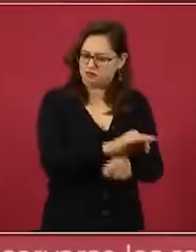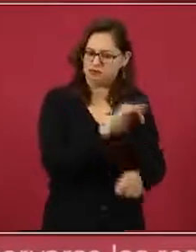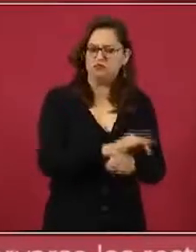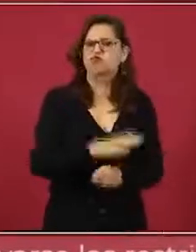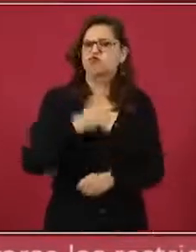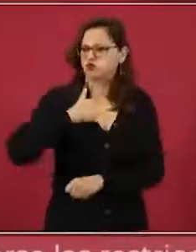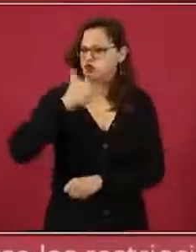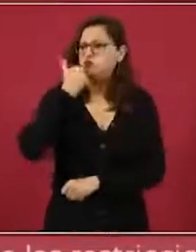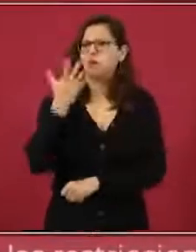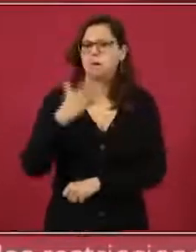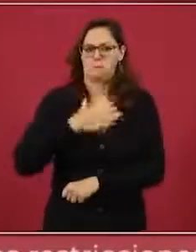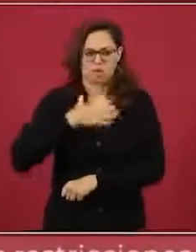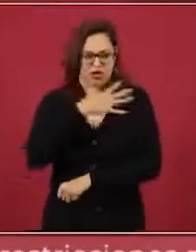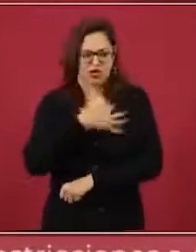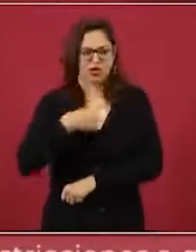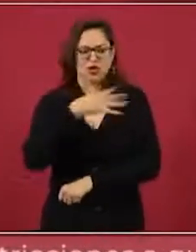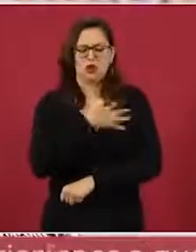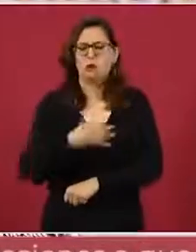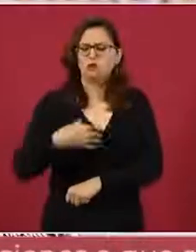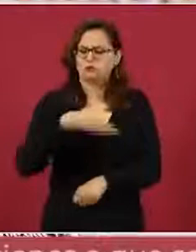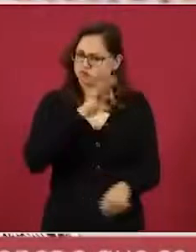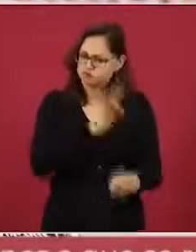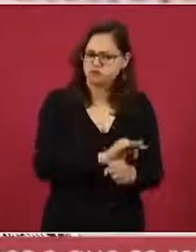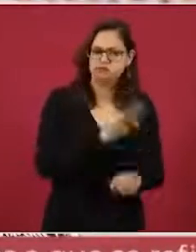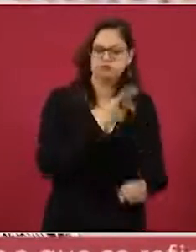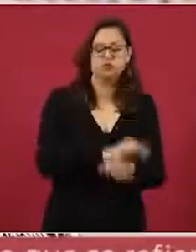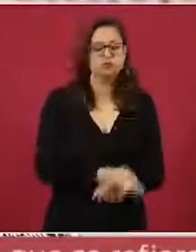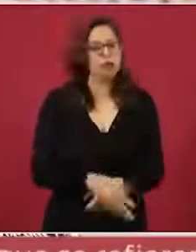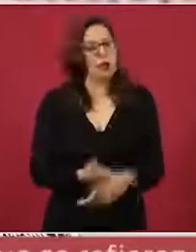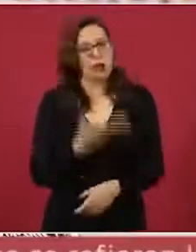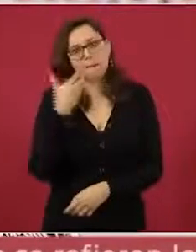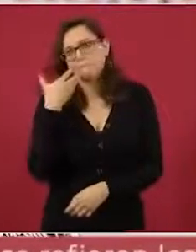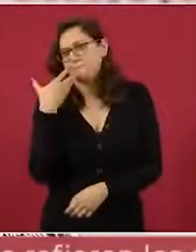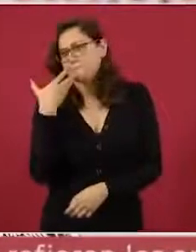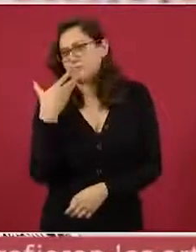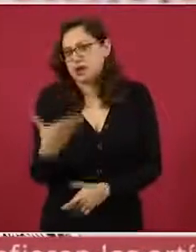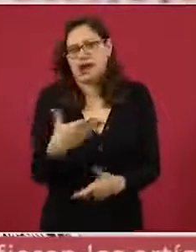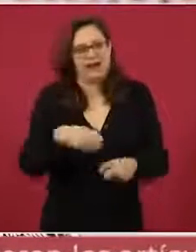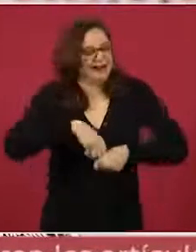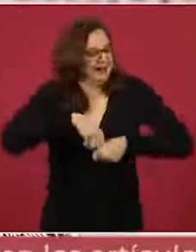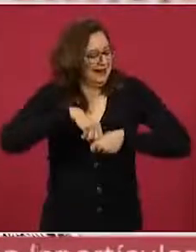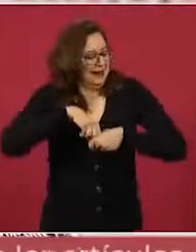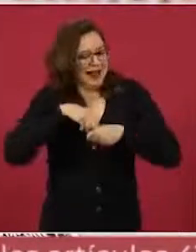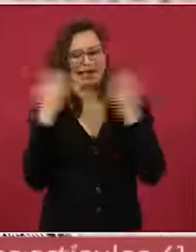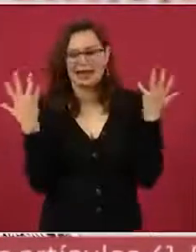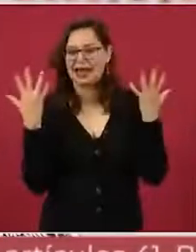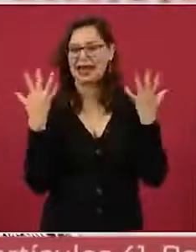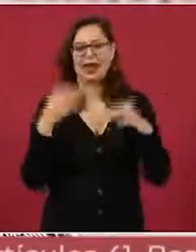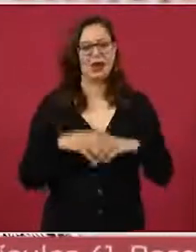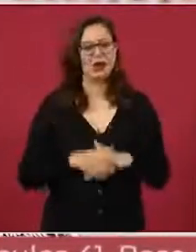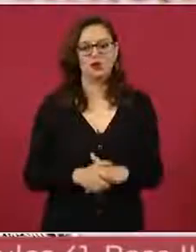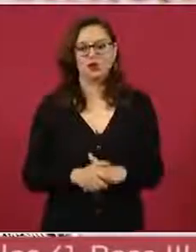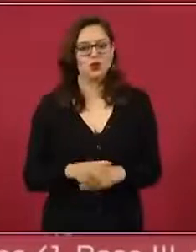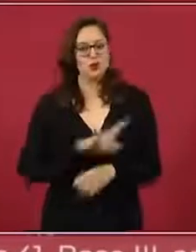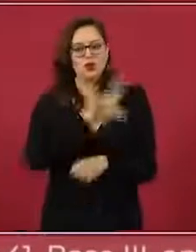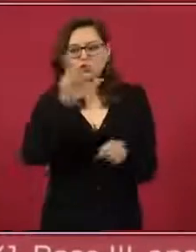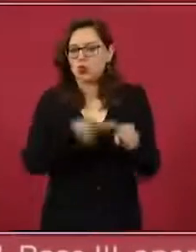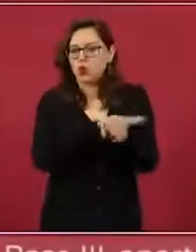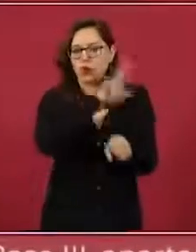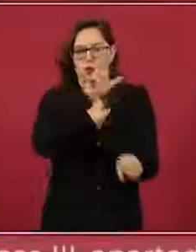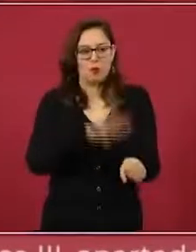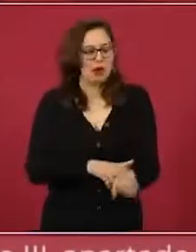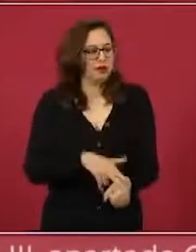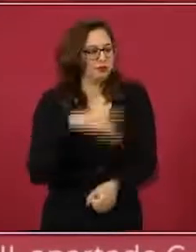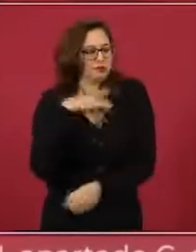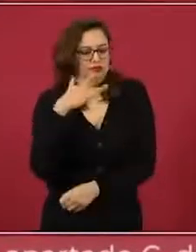hija, mi hijo estén protegidos. Totalmente legítimo, entendible, es un sentimiento natural, muy